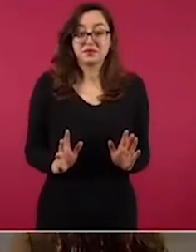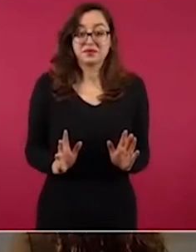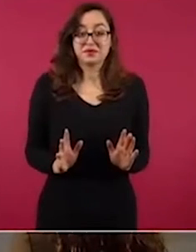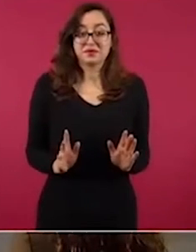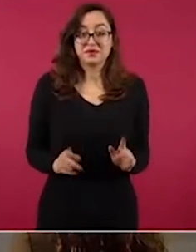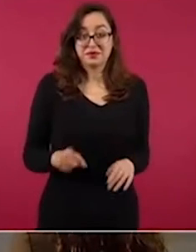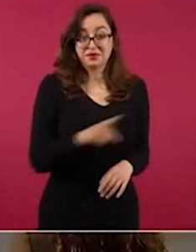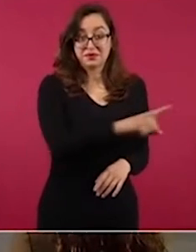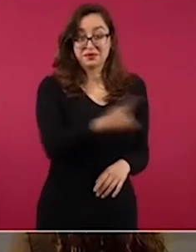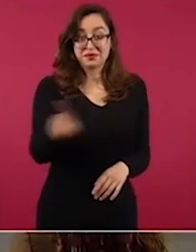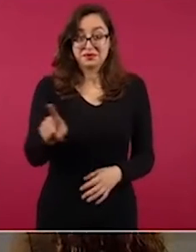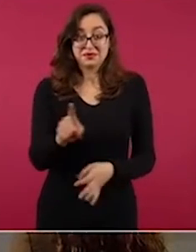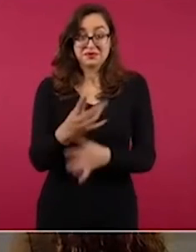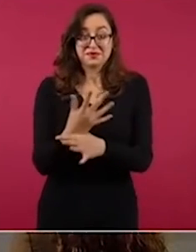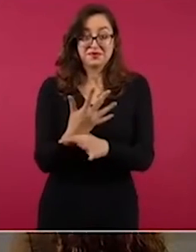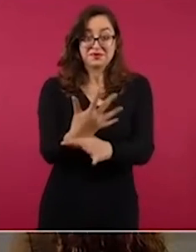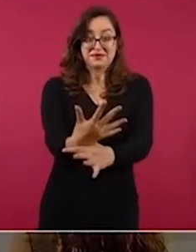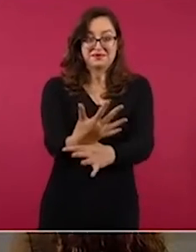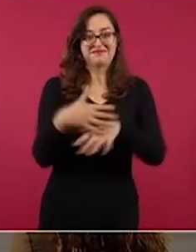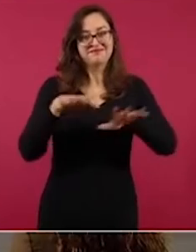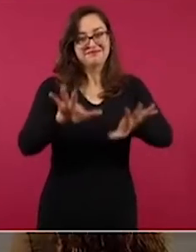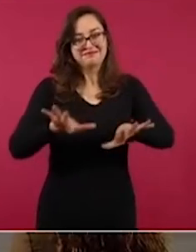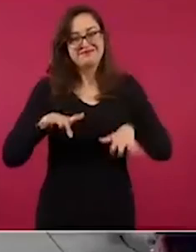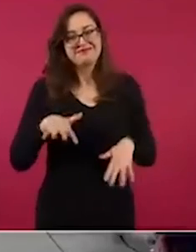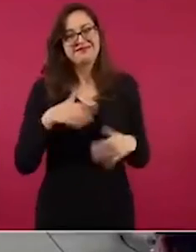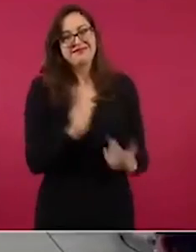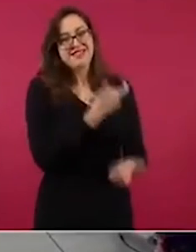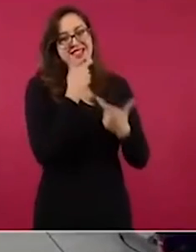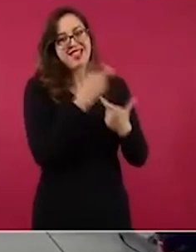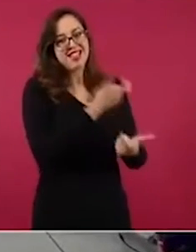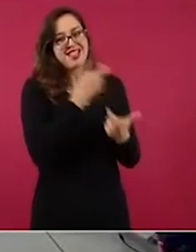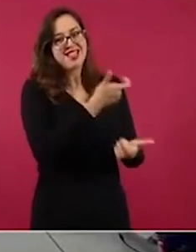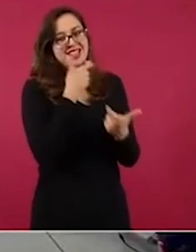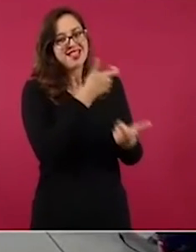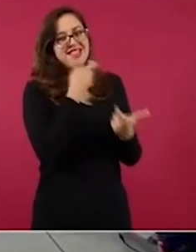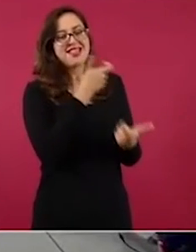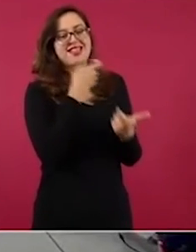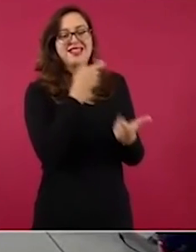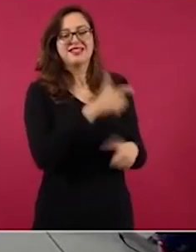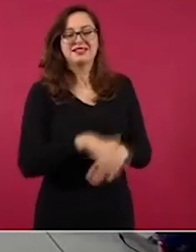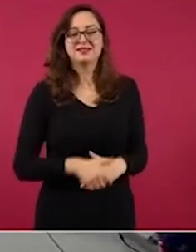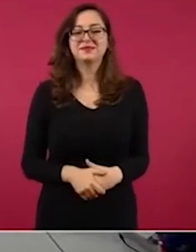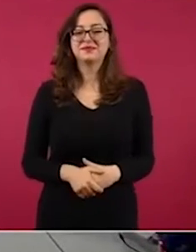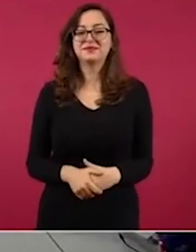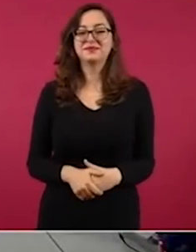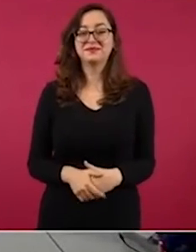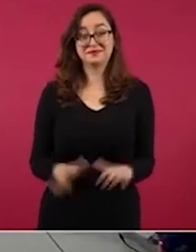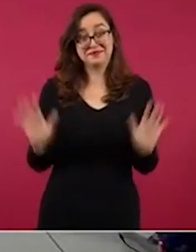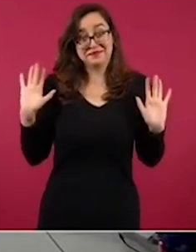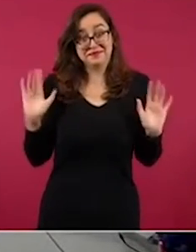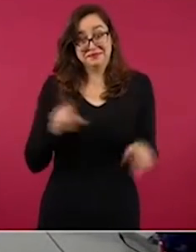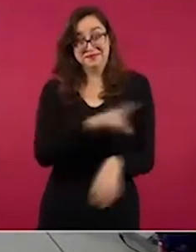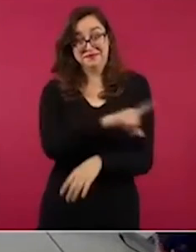tómenla.